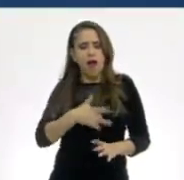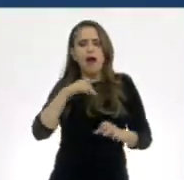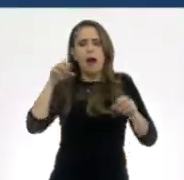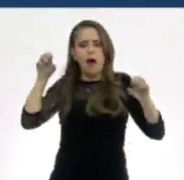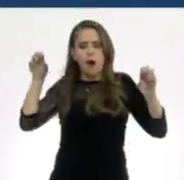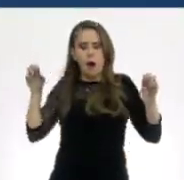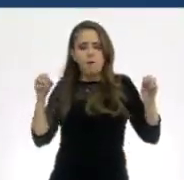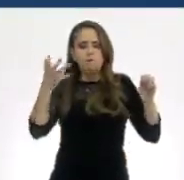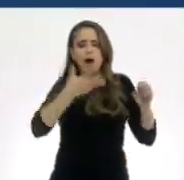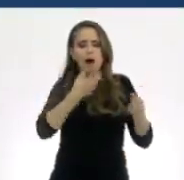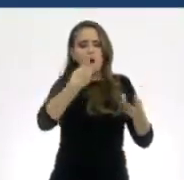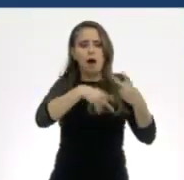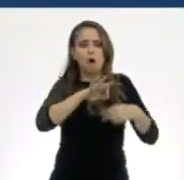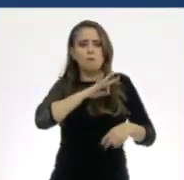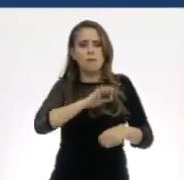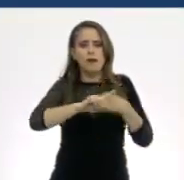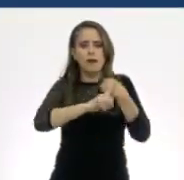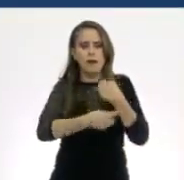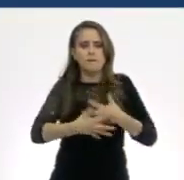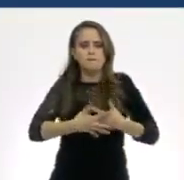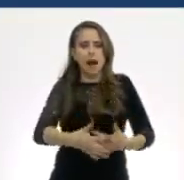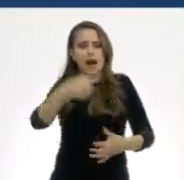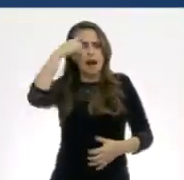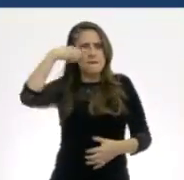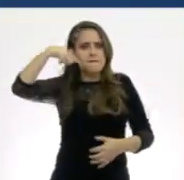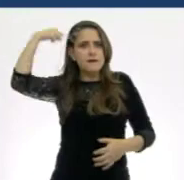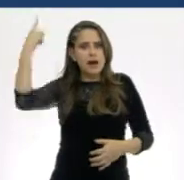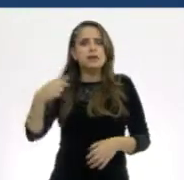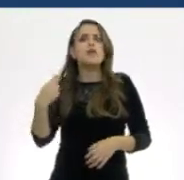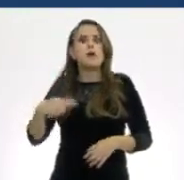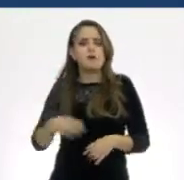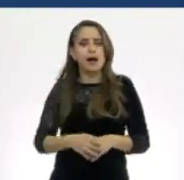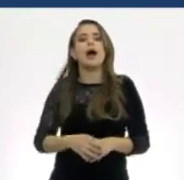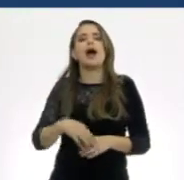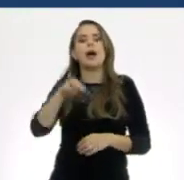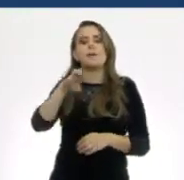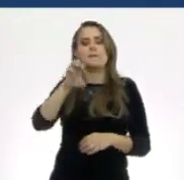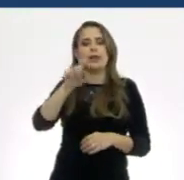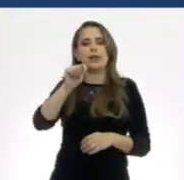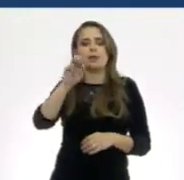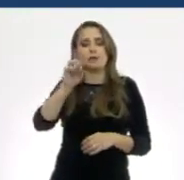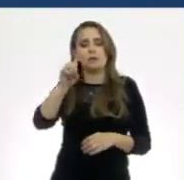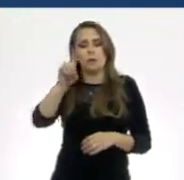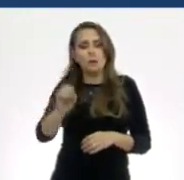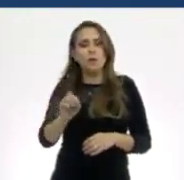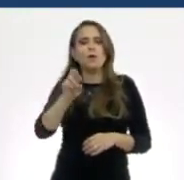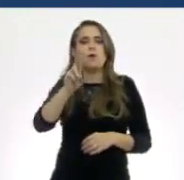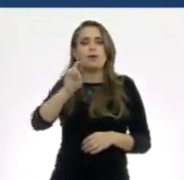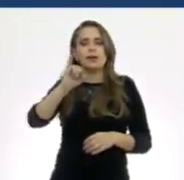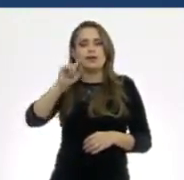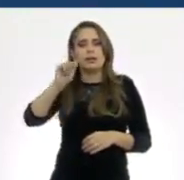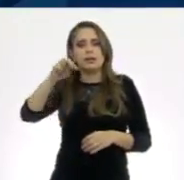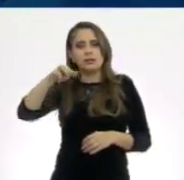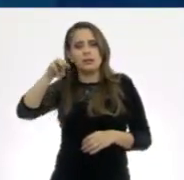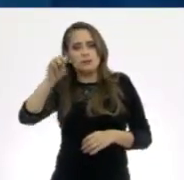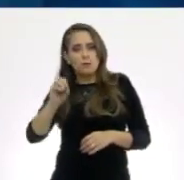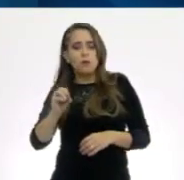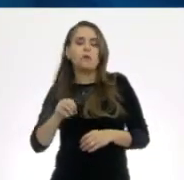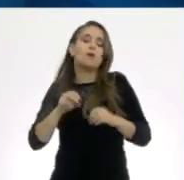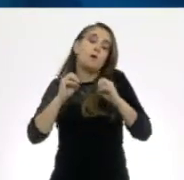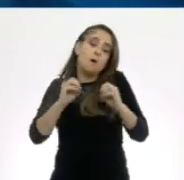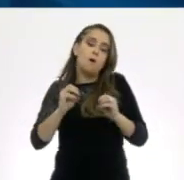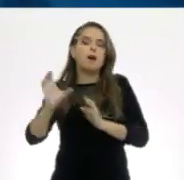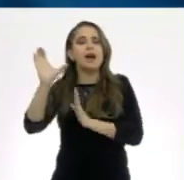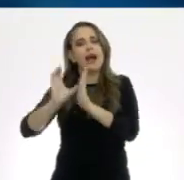yo, yo, yo. Listo, Tom. A ver, ayúdanos. Es el método del ritmo o del calendario. Así es, Tom.